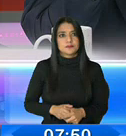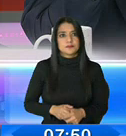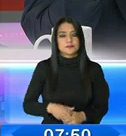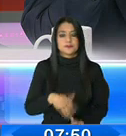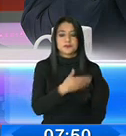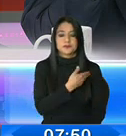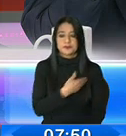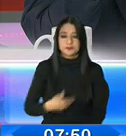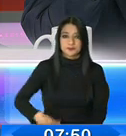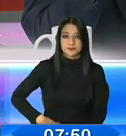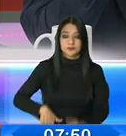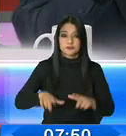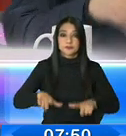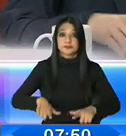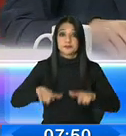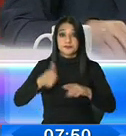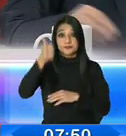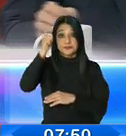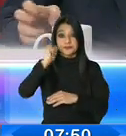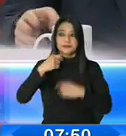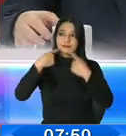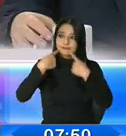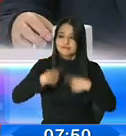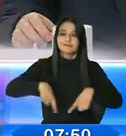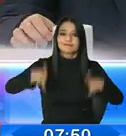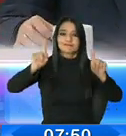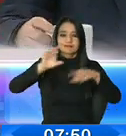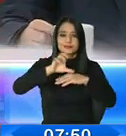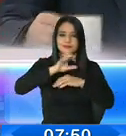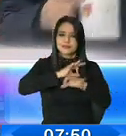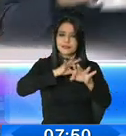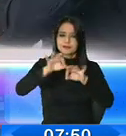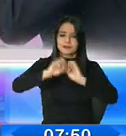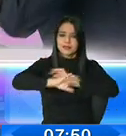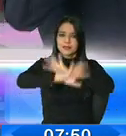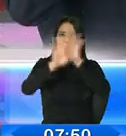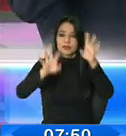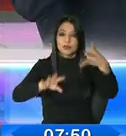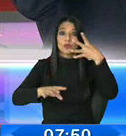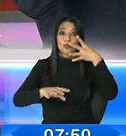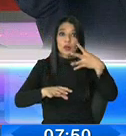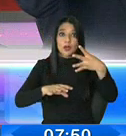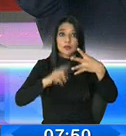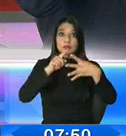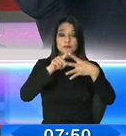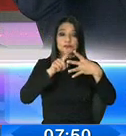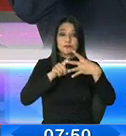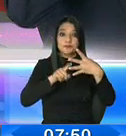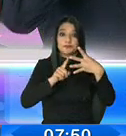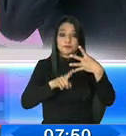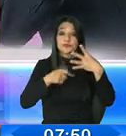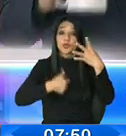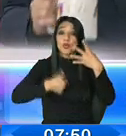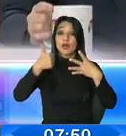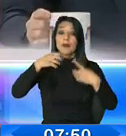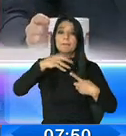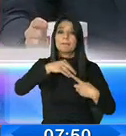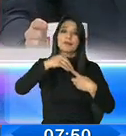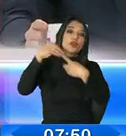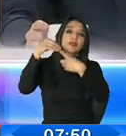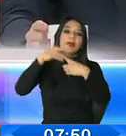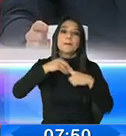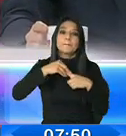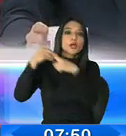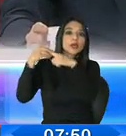República, el licenciado Lenín Moreno, ayer en el mensaje a la Nación fue muy claro en dar cuatro mensajes de cuál será la priorización en